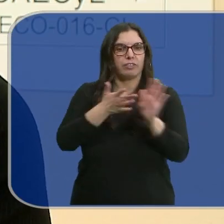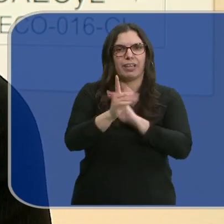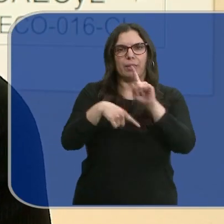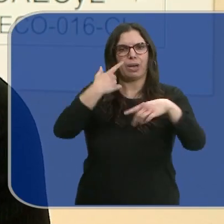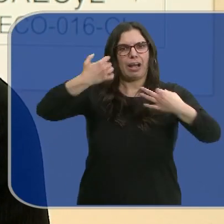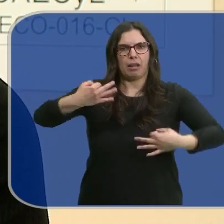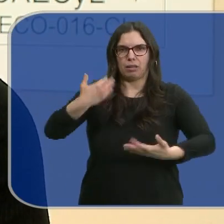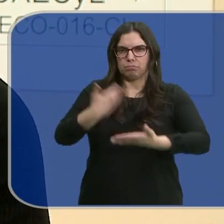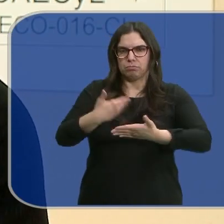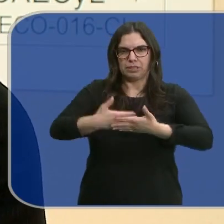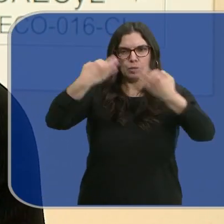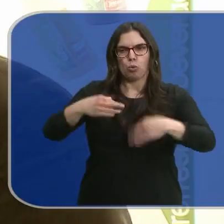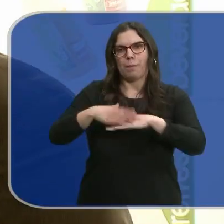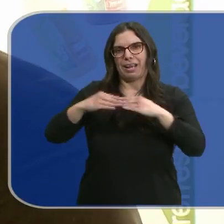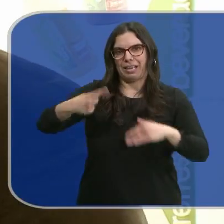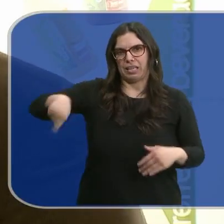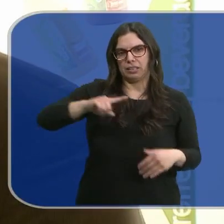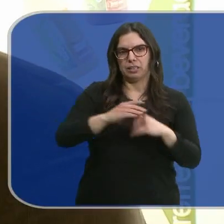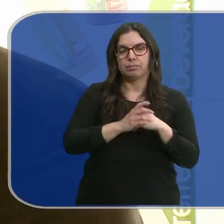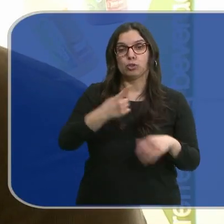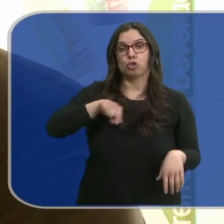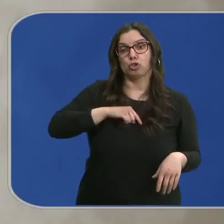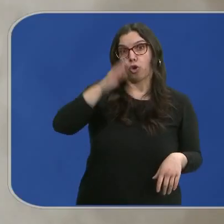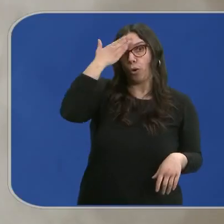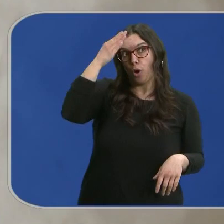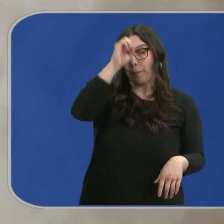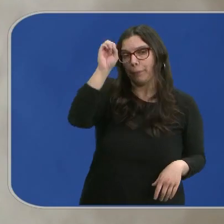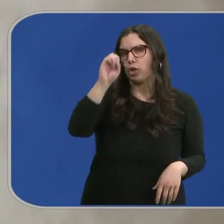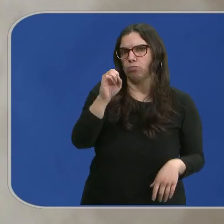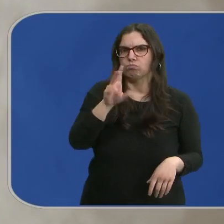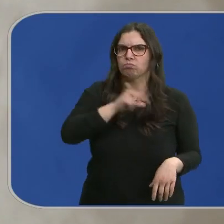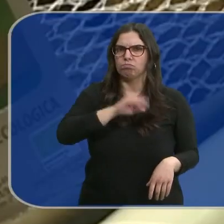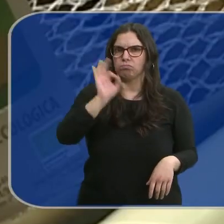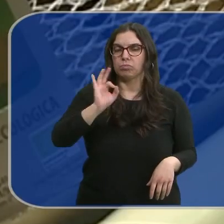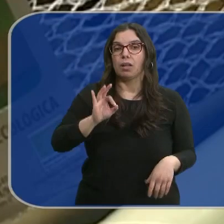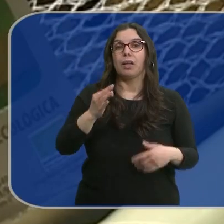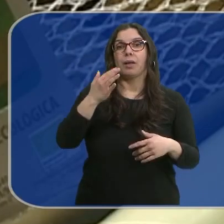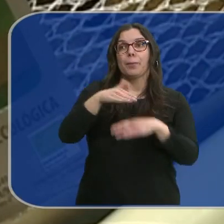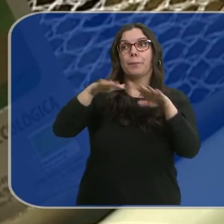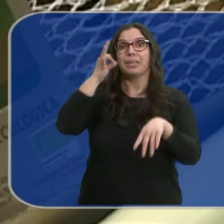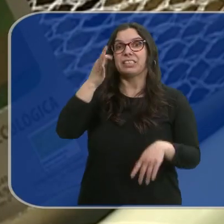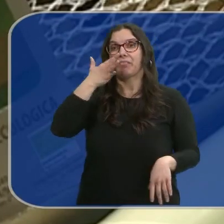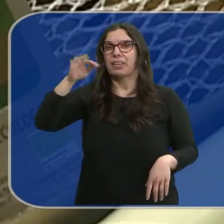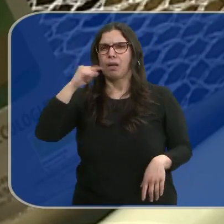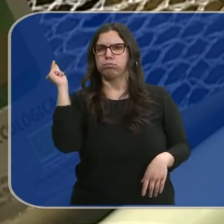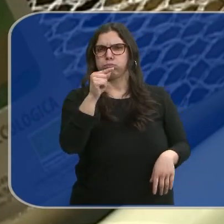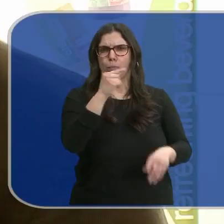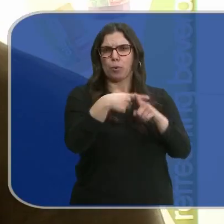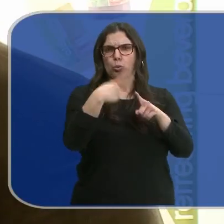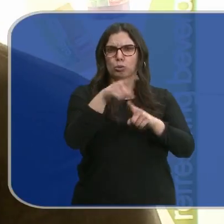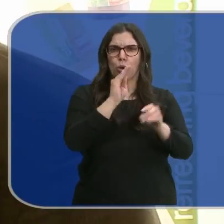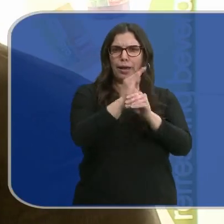las mayores garantías posibles a los clientes. Desde nuestro punto de vista merece la pena. Pese a que la exministra francesa pusiera en el foco los productos ecológicos